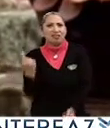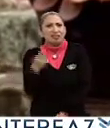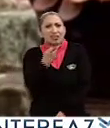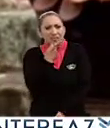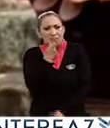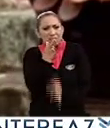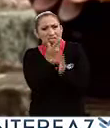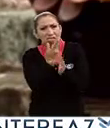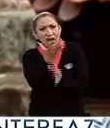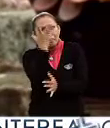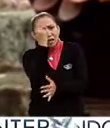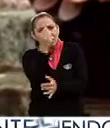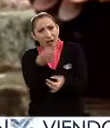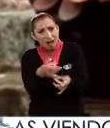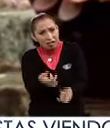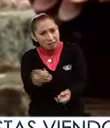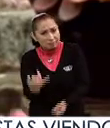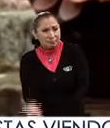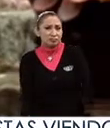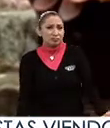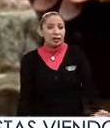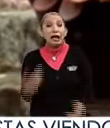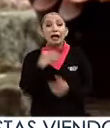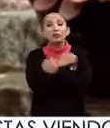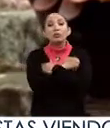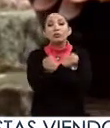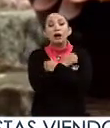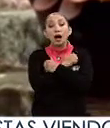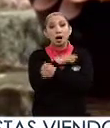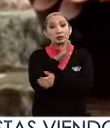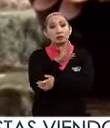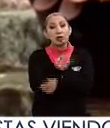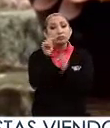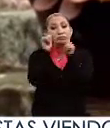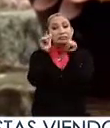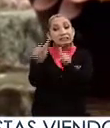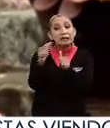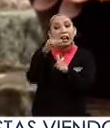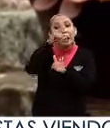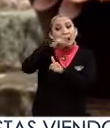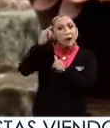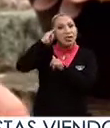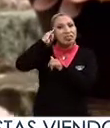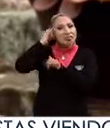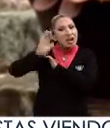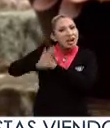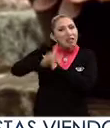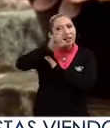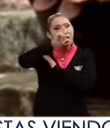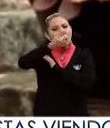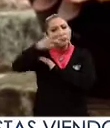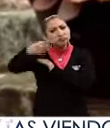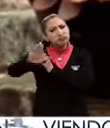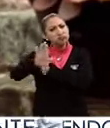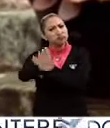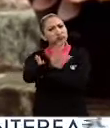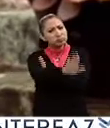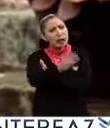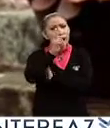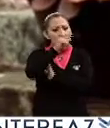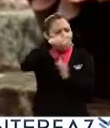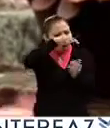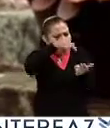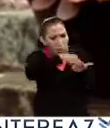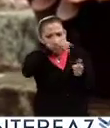hablando de aprendizajes de calidad. Así que en educación, la atención de las lenguas indígenas, lenguas propias, lenguas